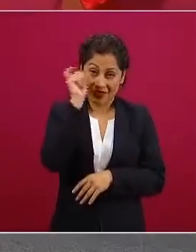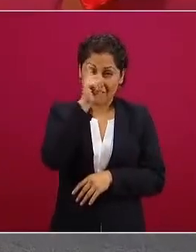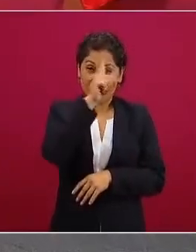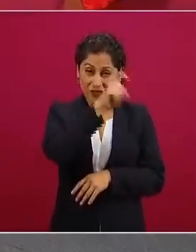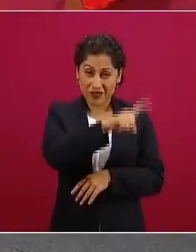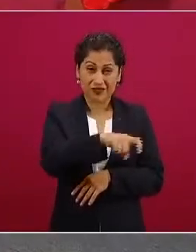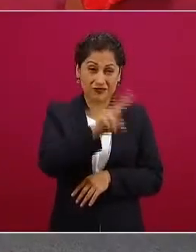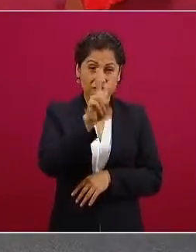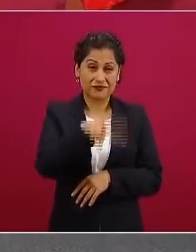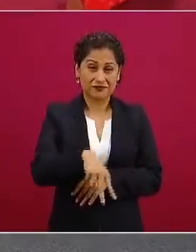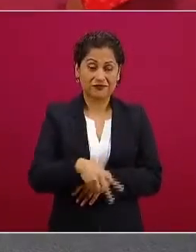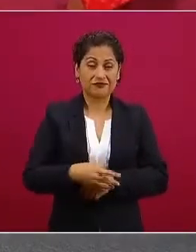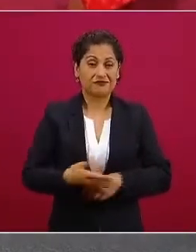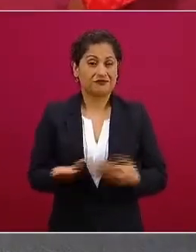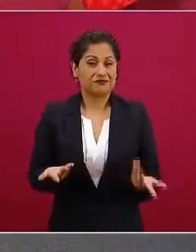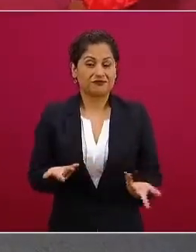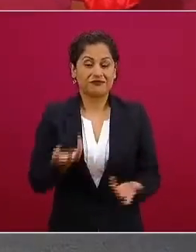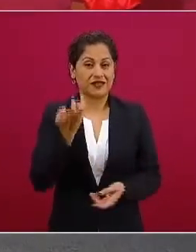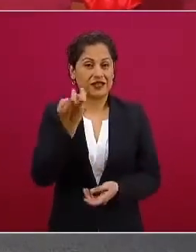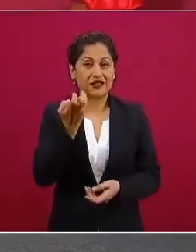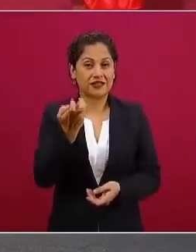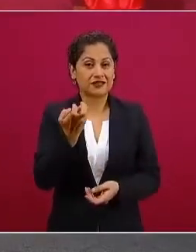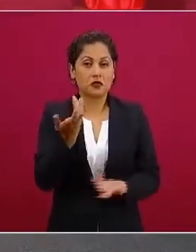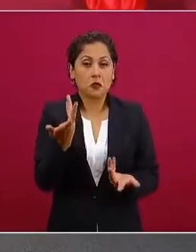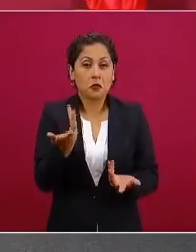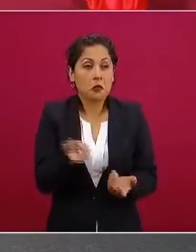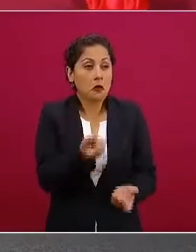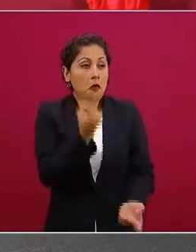es algo muy relativo